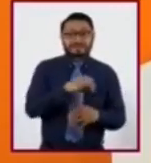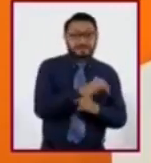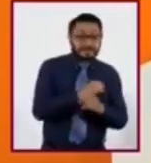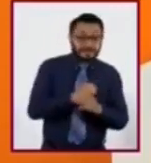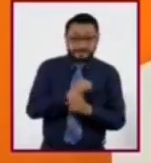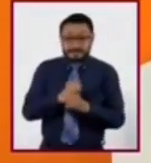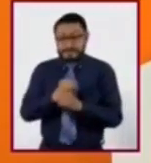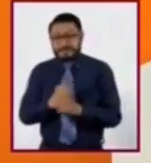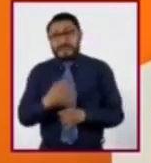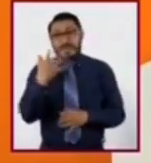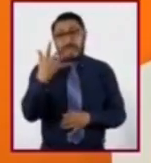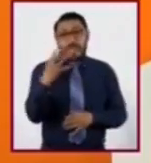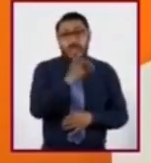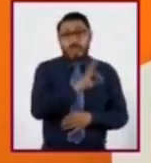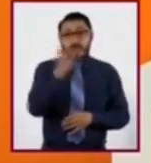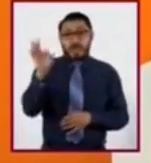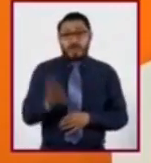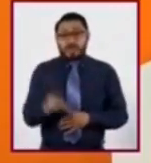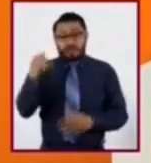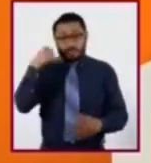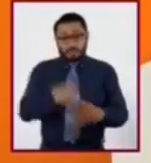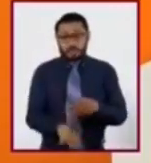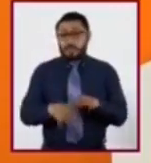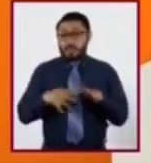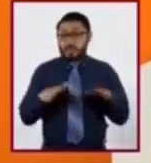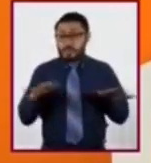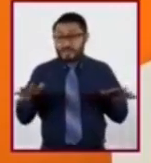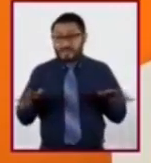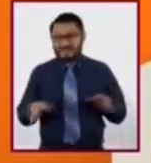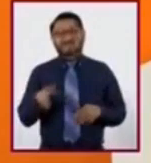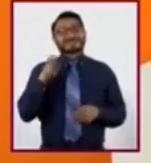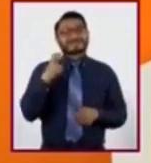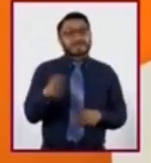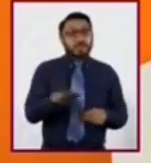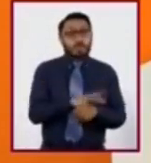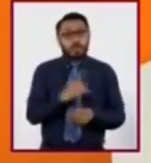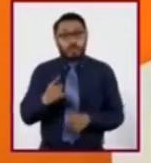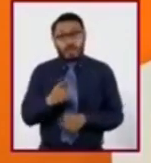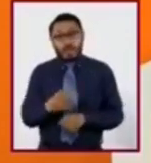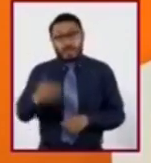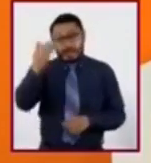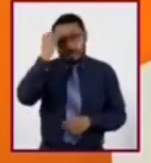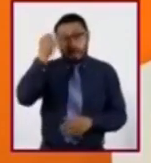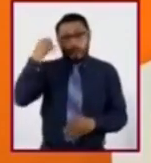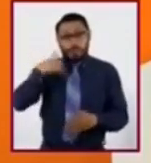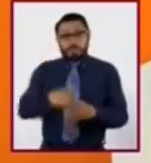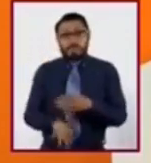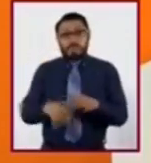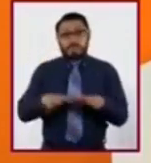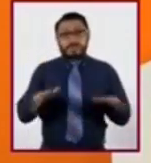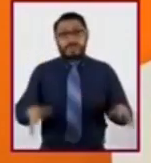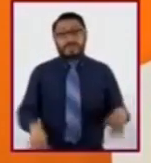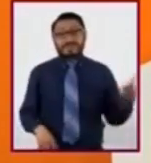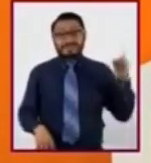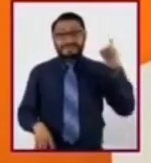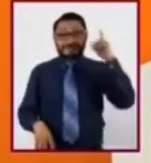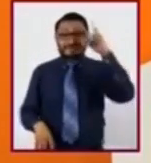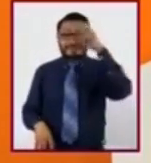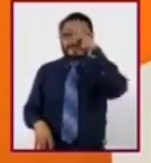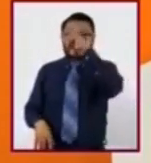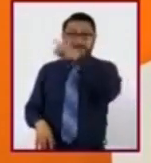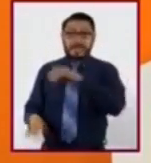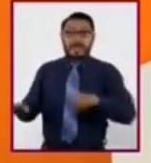% del relieve oceánico? Esto se debe a que explorar el fondo oceánico es muy complicado,